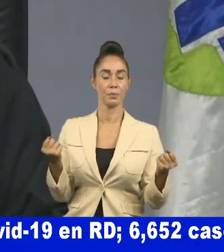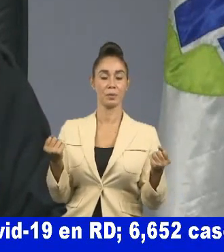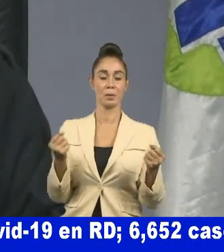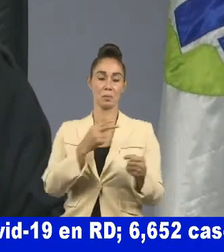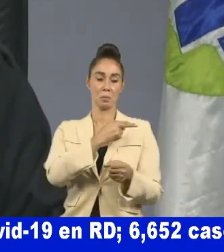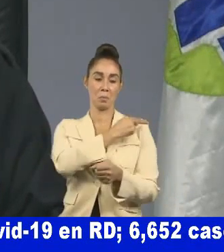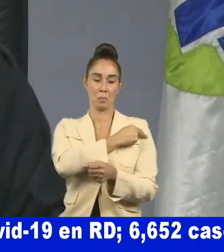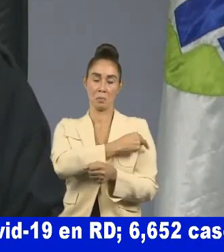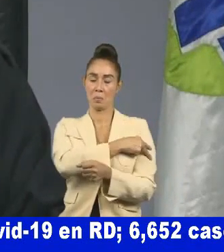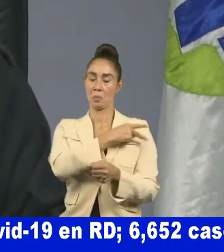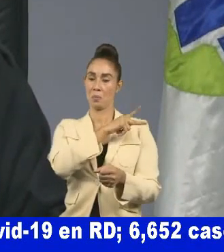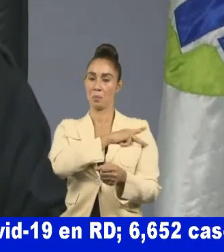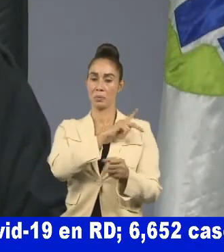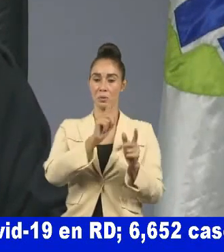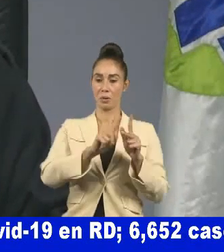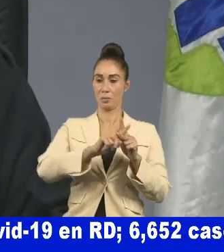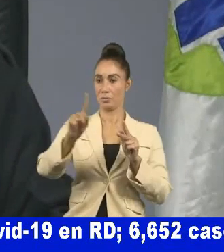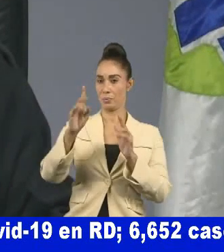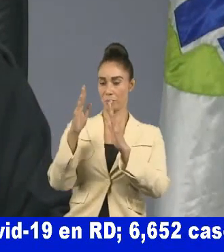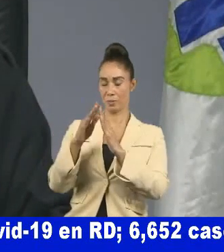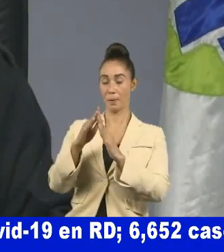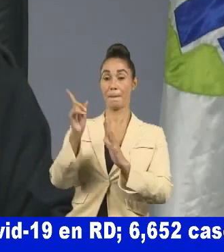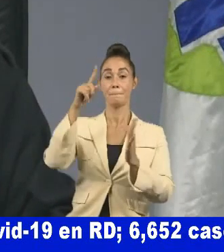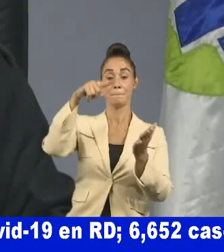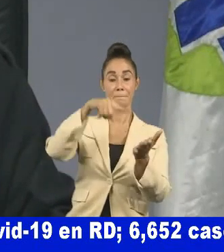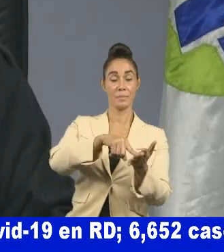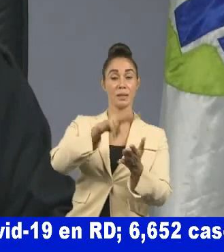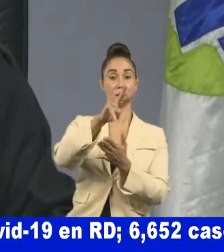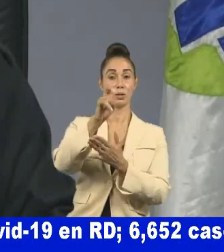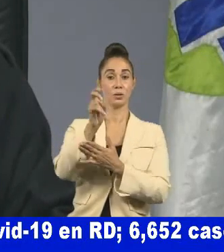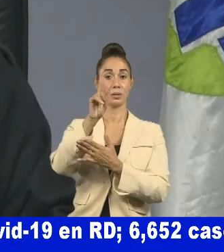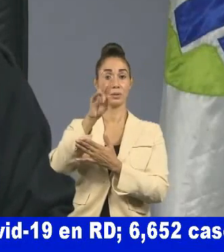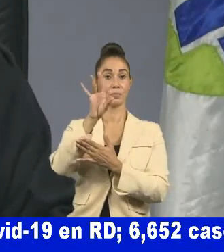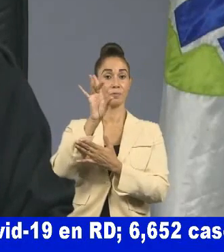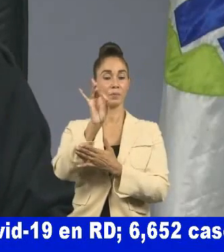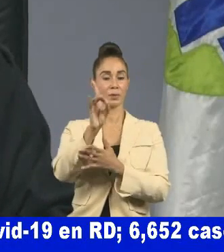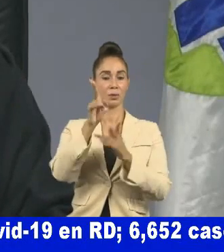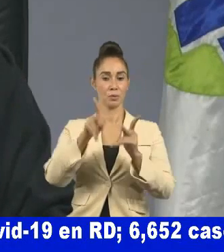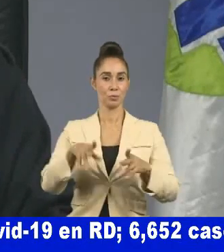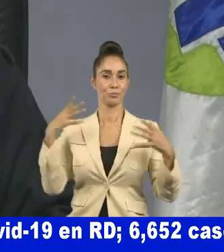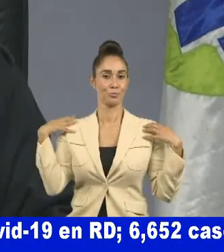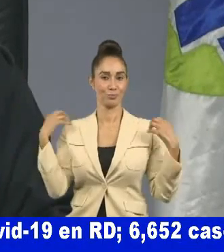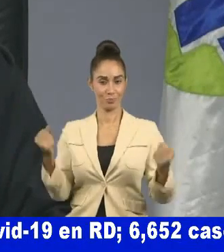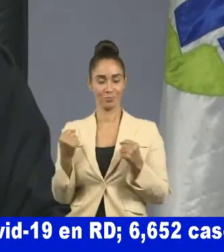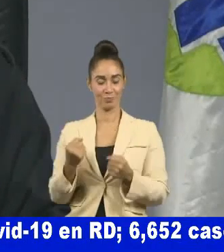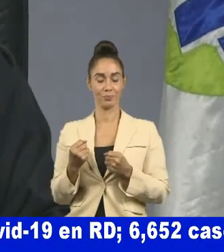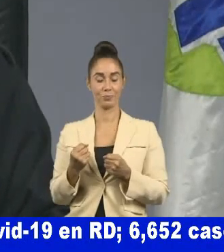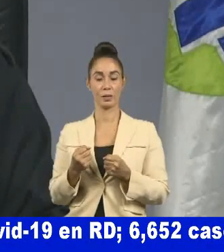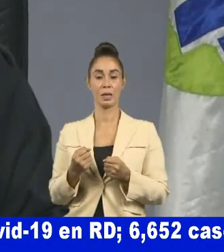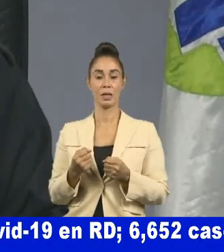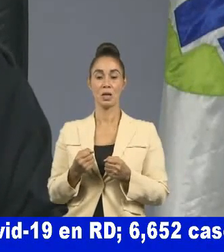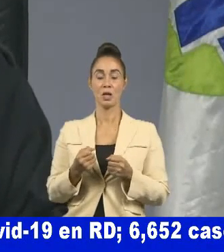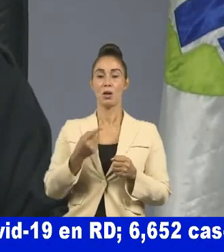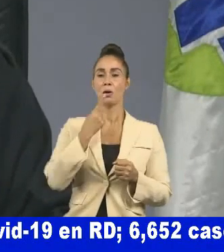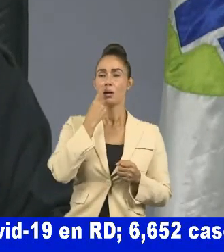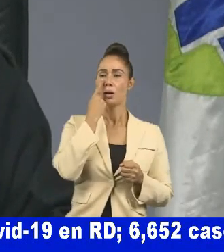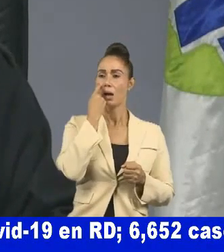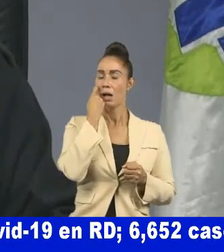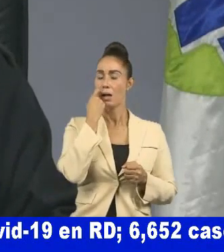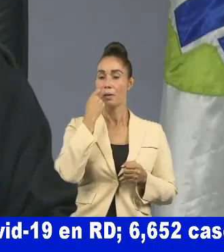salido de clínicas y hospitales 1.228 Los descartados por PCR